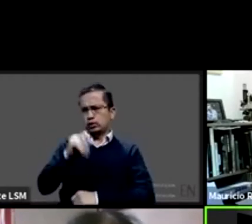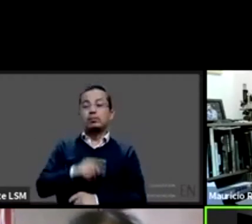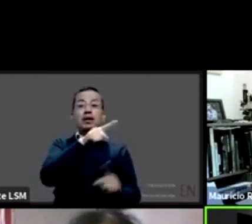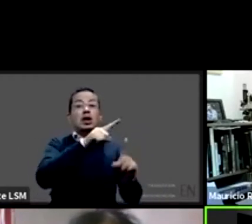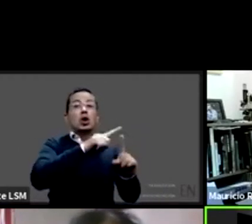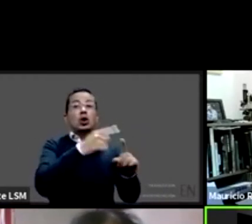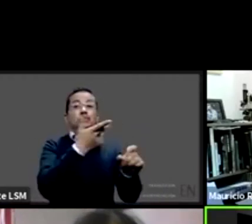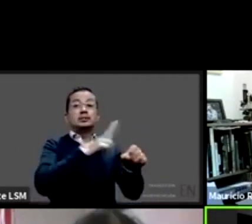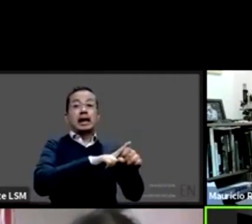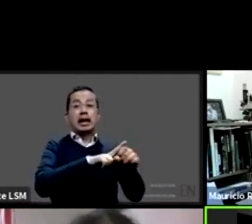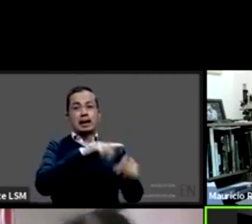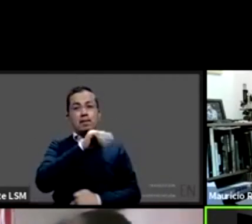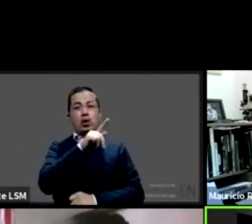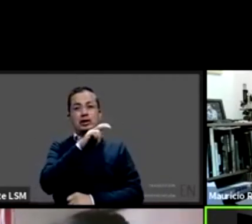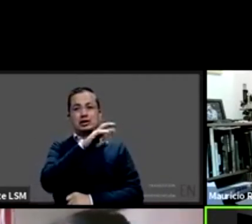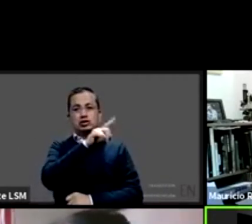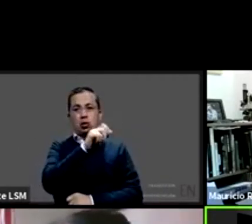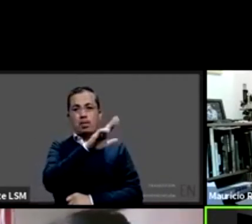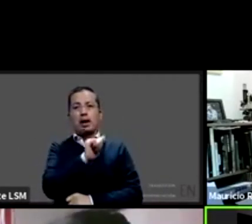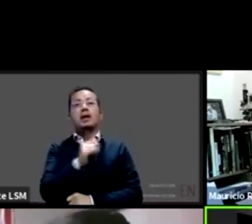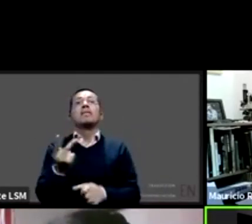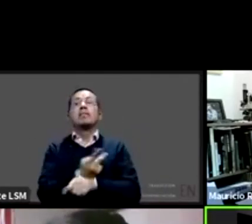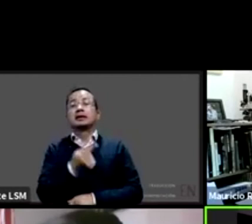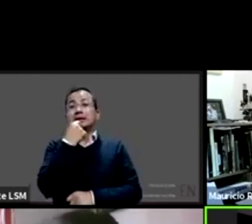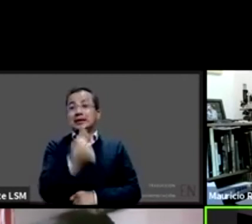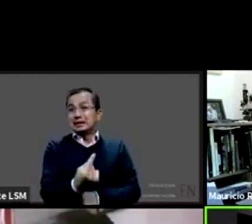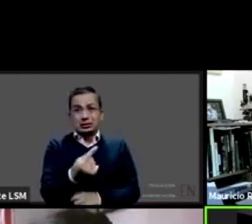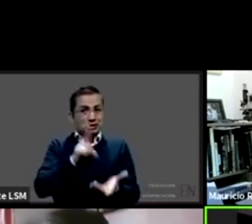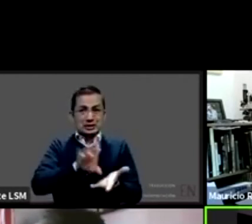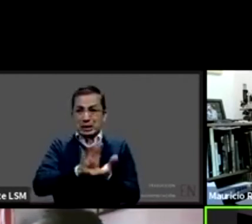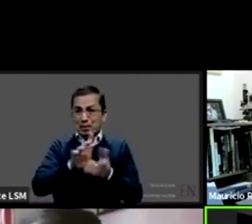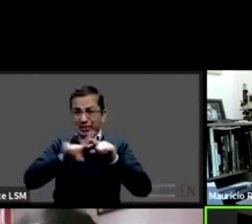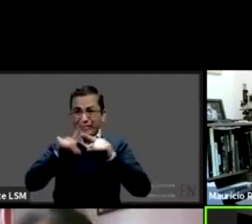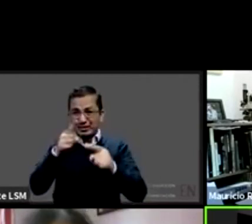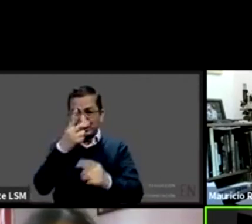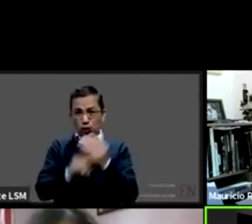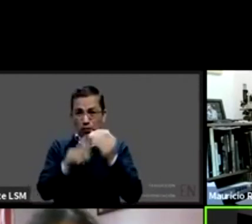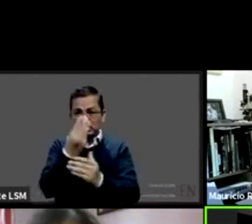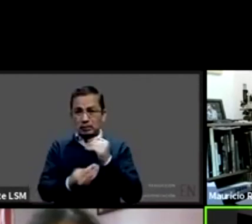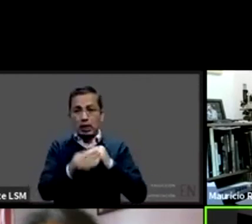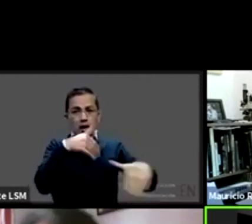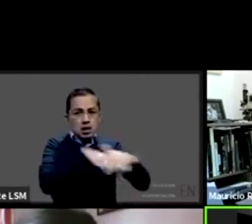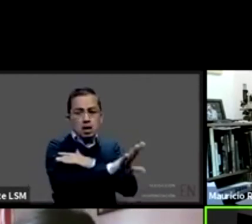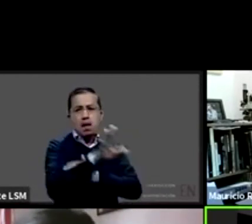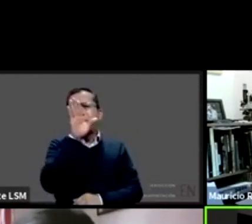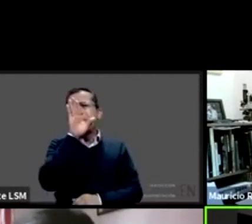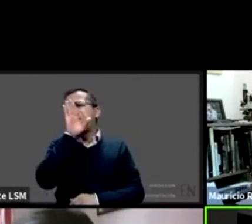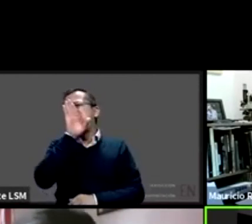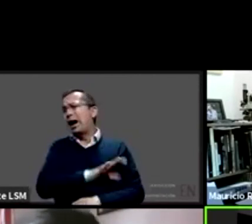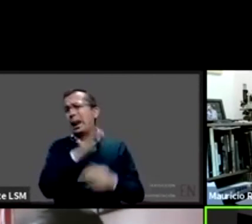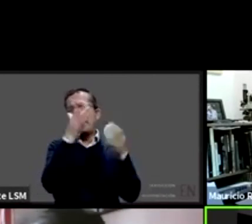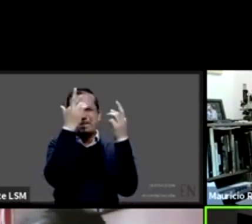alterado porque tiene discapacidad múltiple y en el de provincia y eso que bueno fueron dos noches donde no